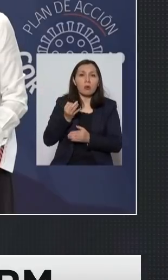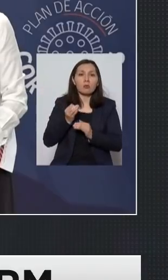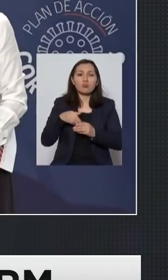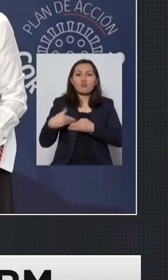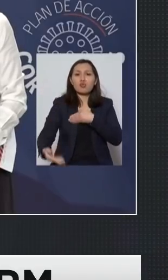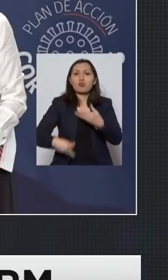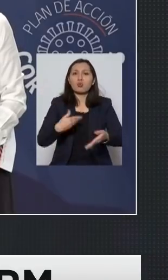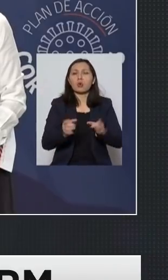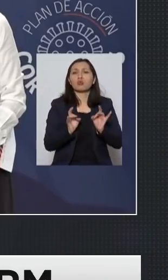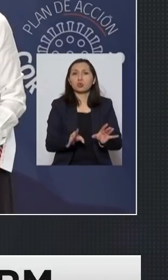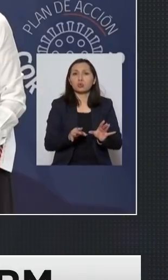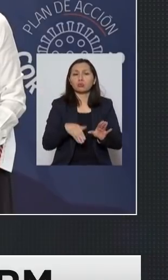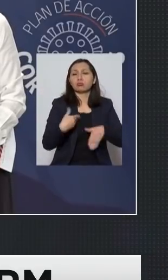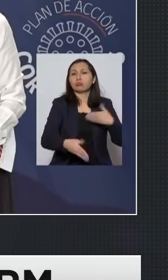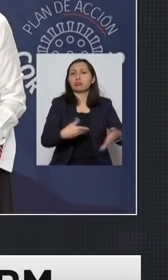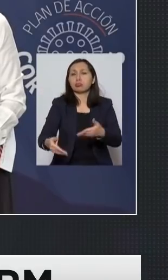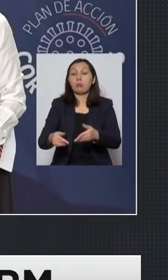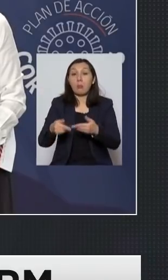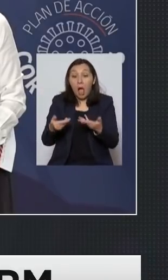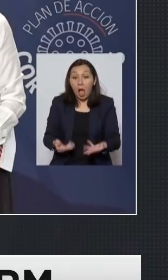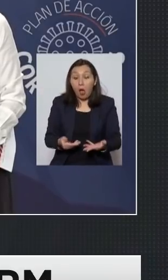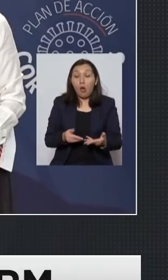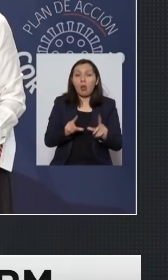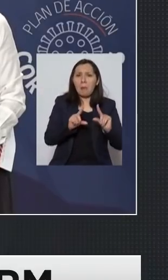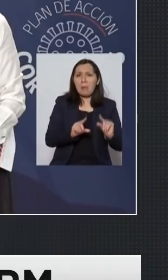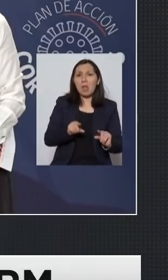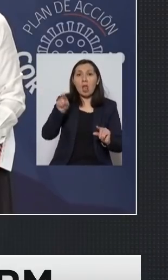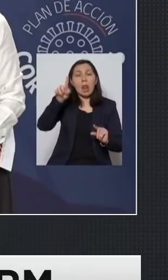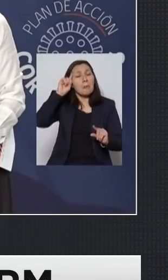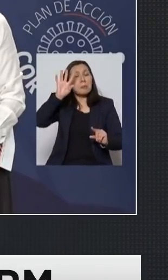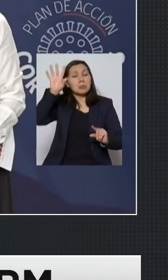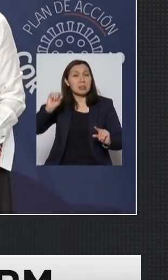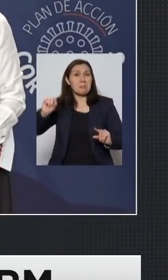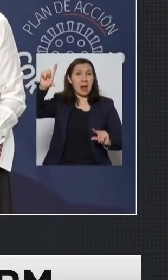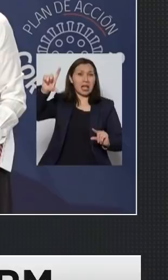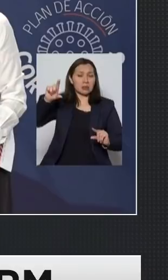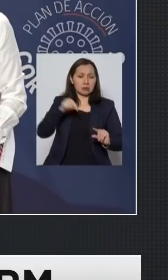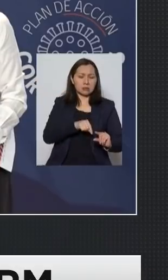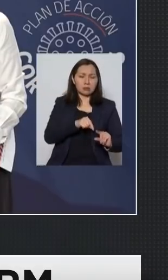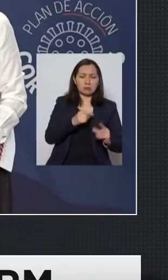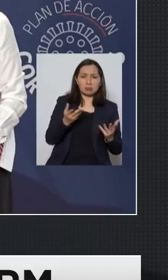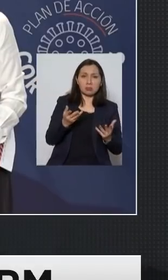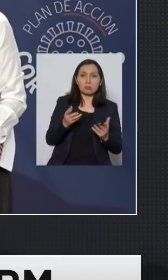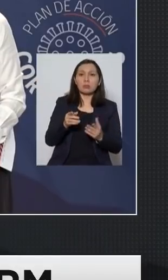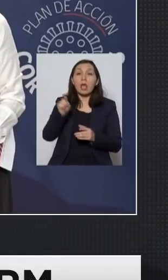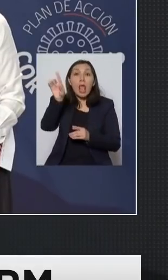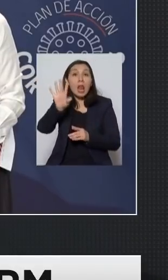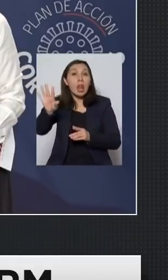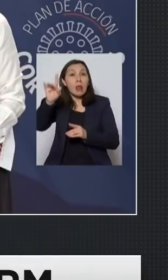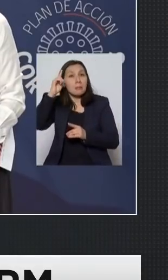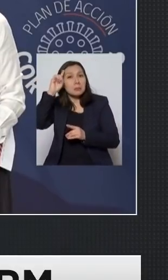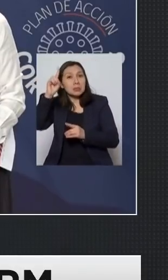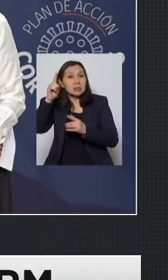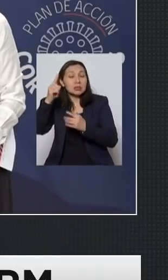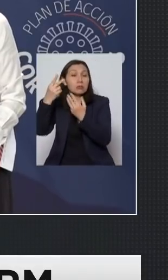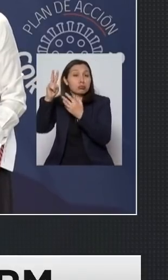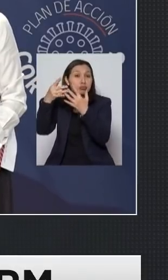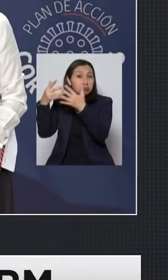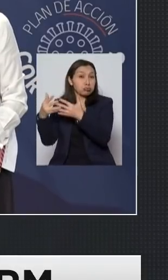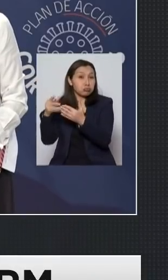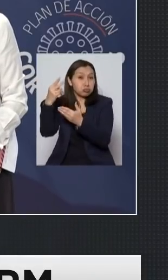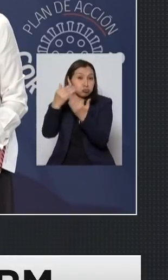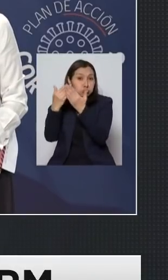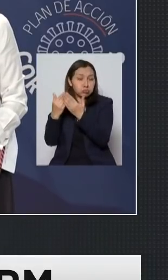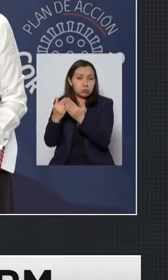contagiosidad resulta menor que la que se suponía suponía una mortalidad insisto como ya la he